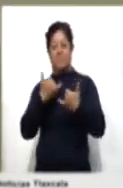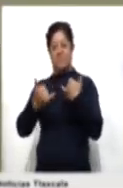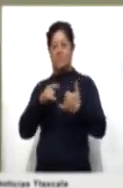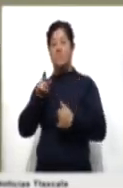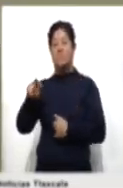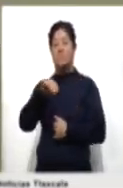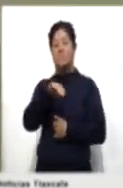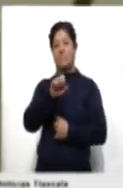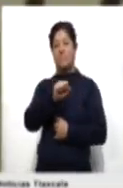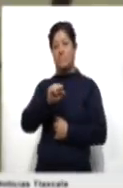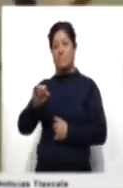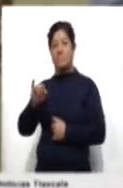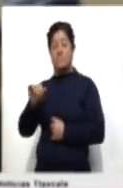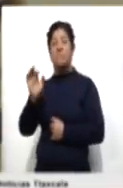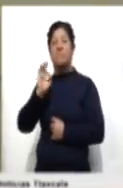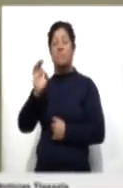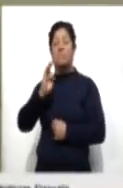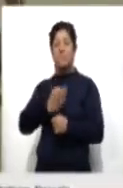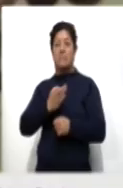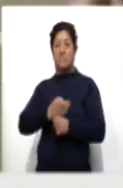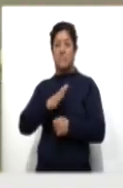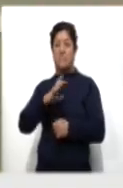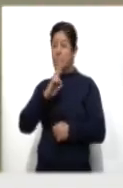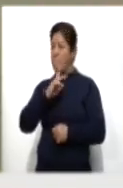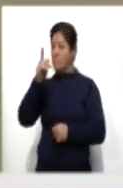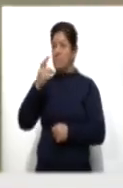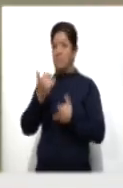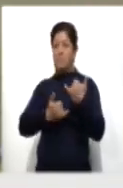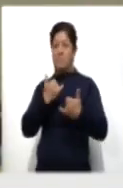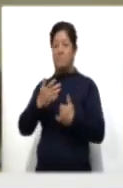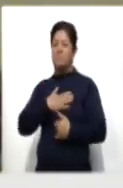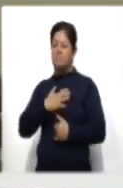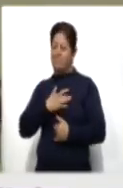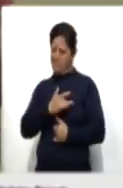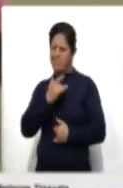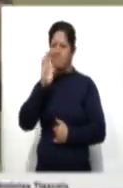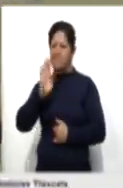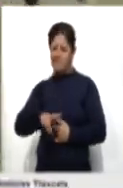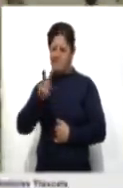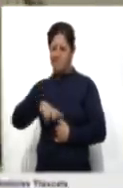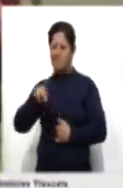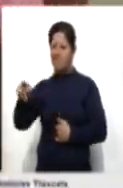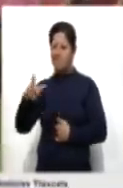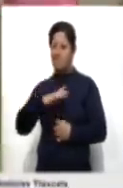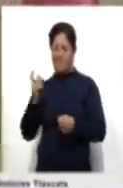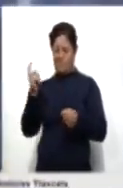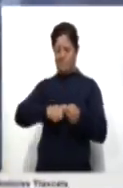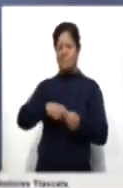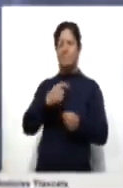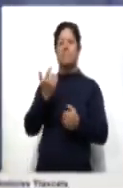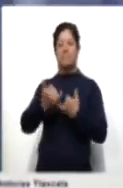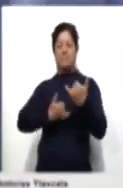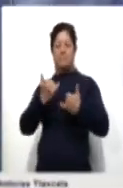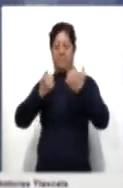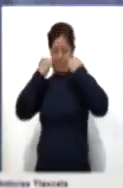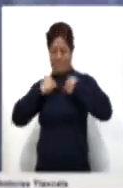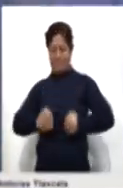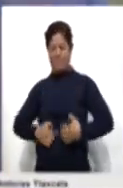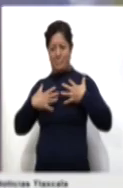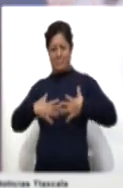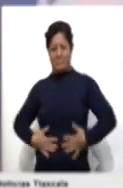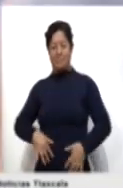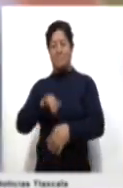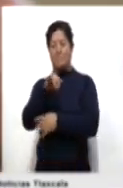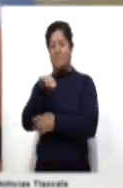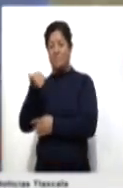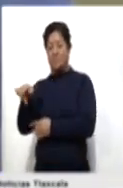es probablemente el mejor jugador de todos los tiempos. Soy optimista de que Messi jugará con la camiseta del Inter Miami, porque creo que completará